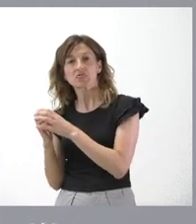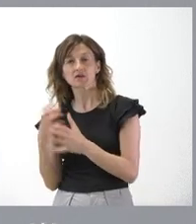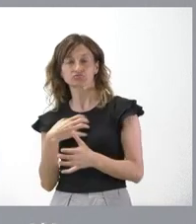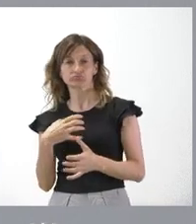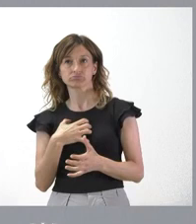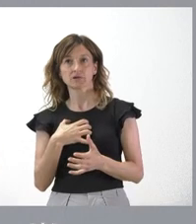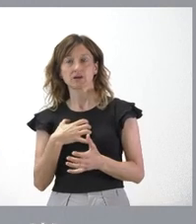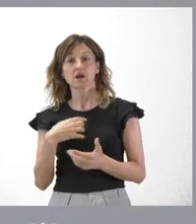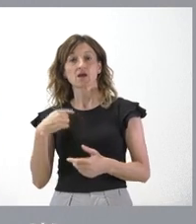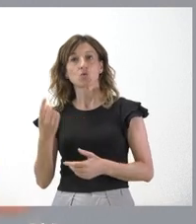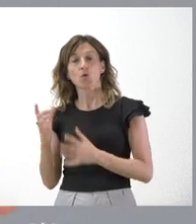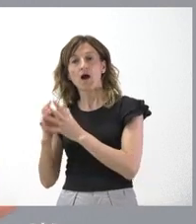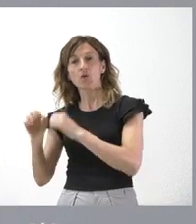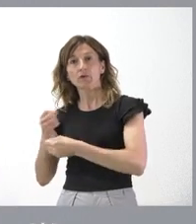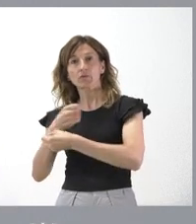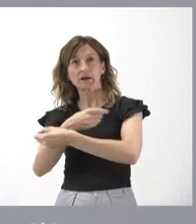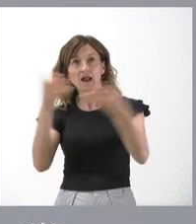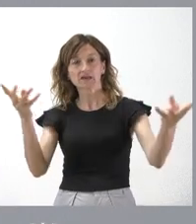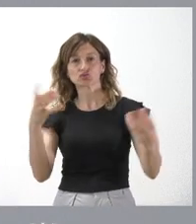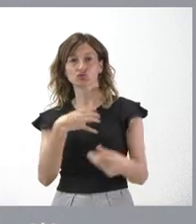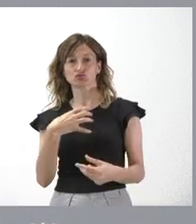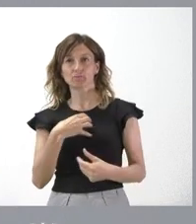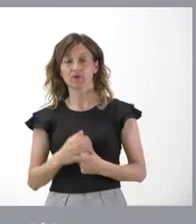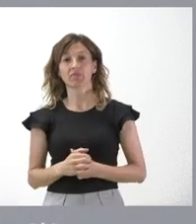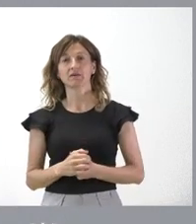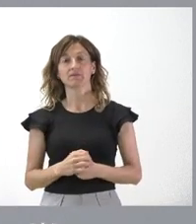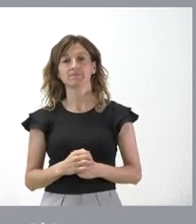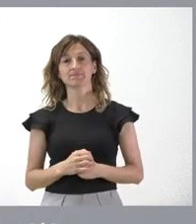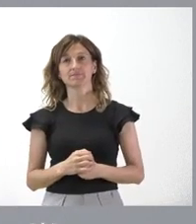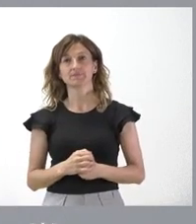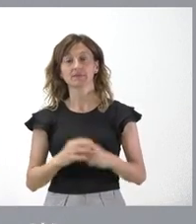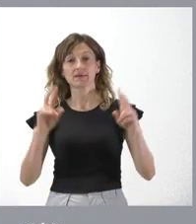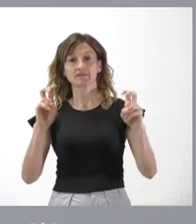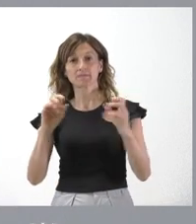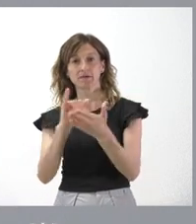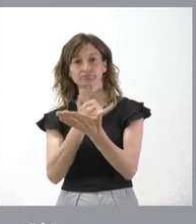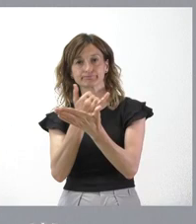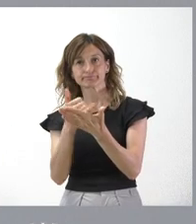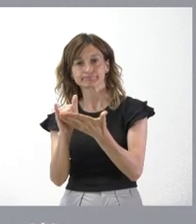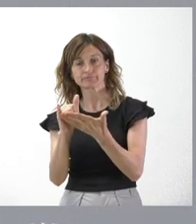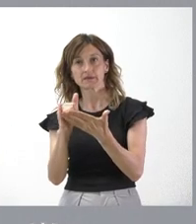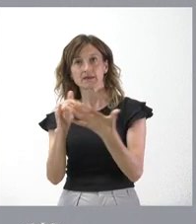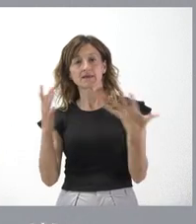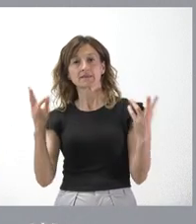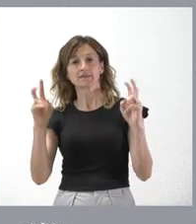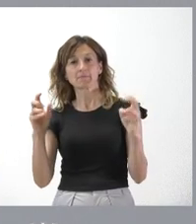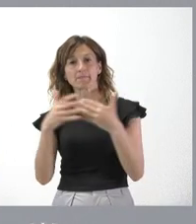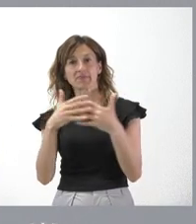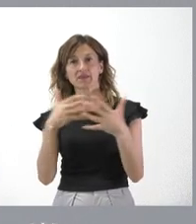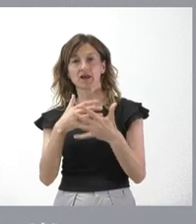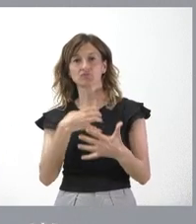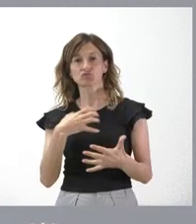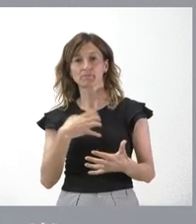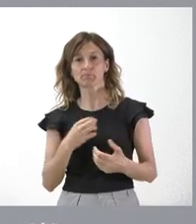luego trasladarse el acuerdo al resto. Por tanto, yo creo que son aspectos diferentes que no debieran de mezclarse